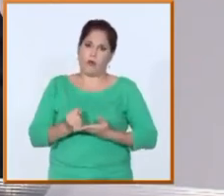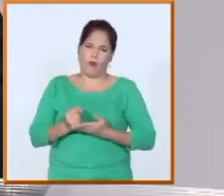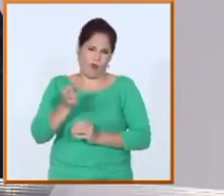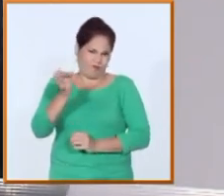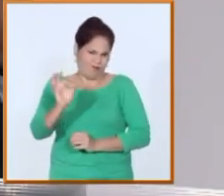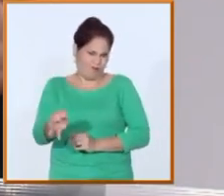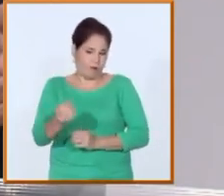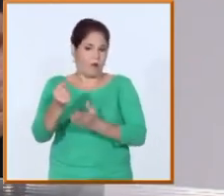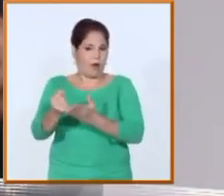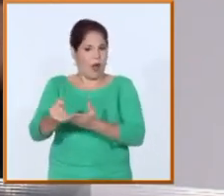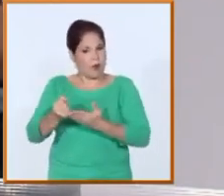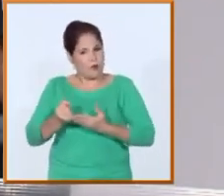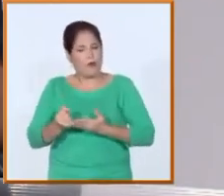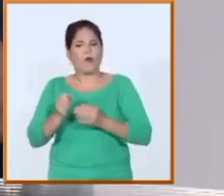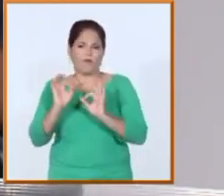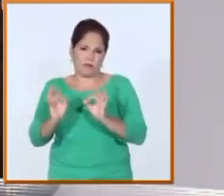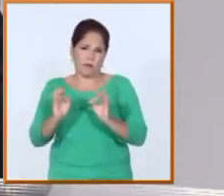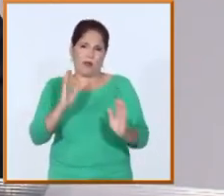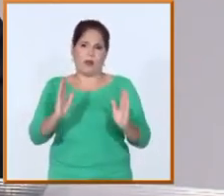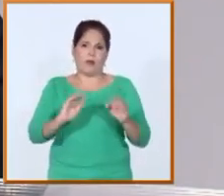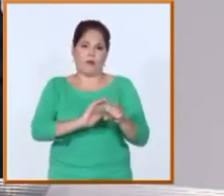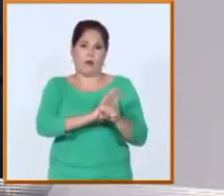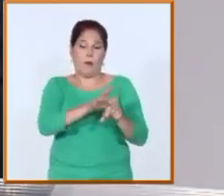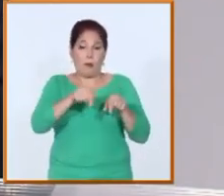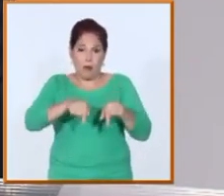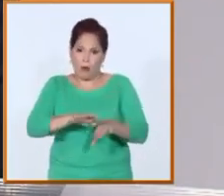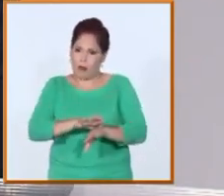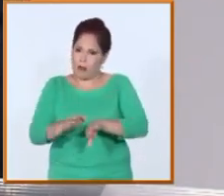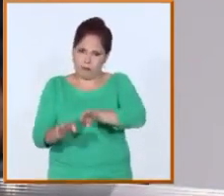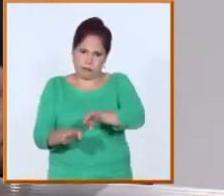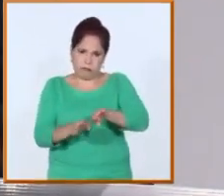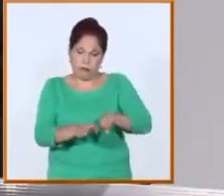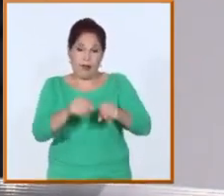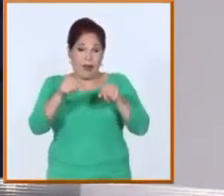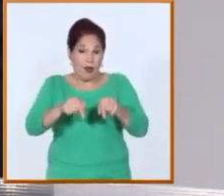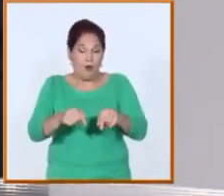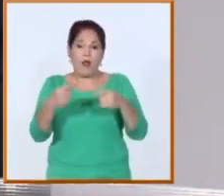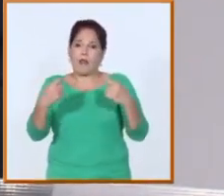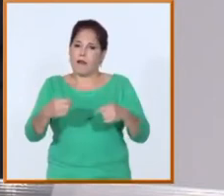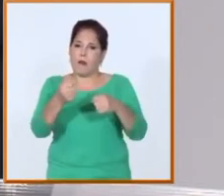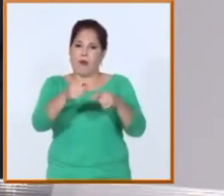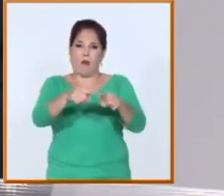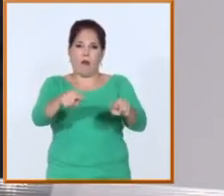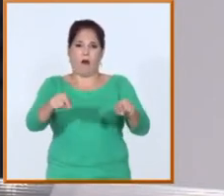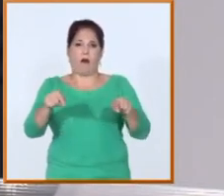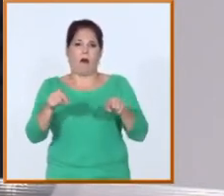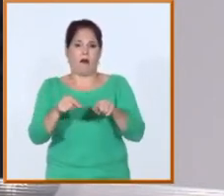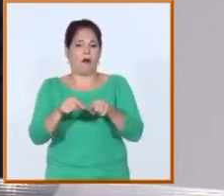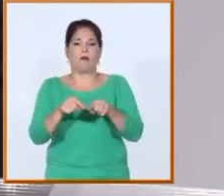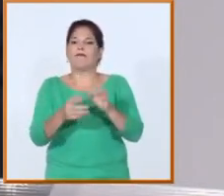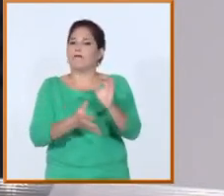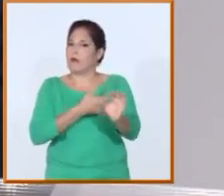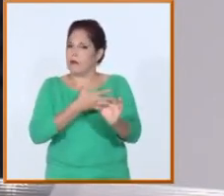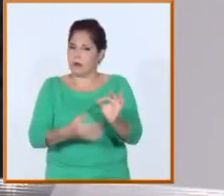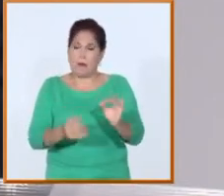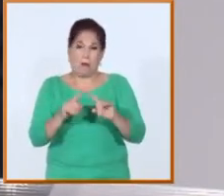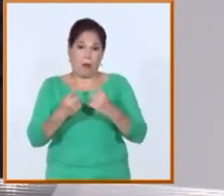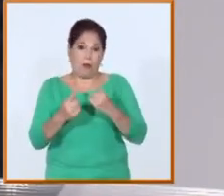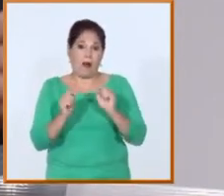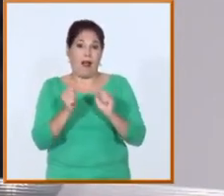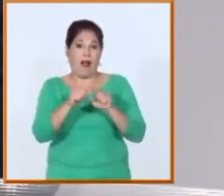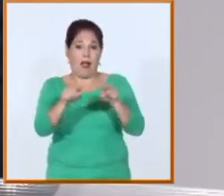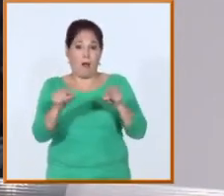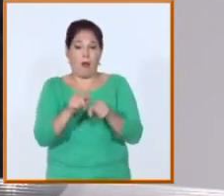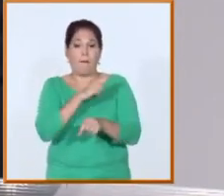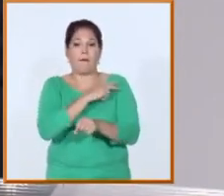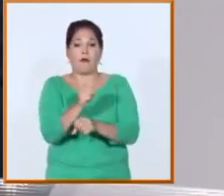métodos de evaluación, de preparación docente, trabajo metodológico. No podemos diseñar eso, pero sin duda la ventaja que nos da la presencialidad